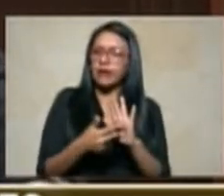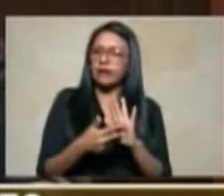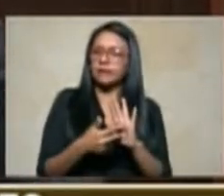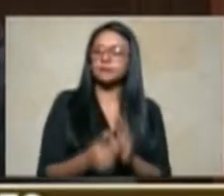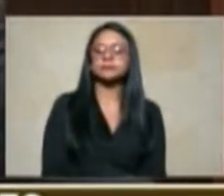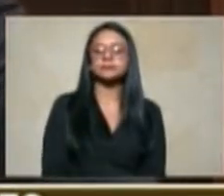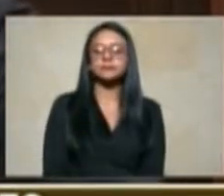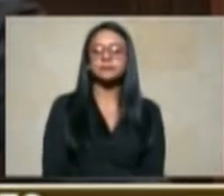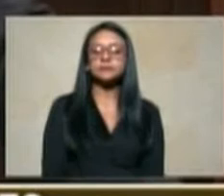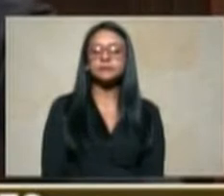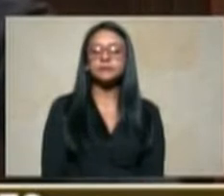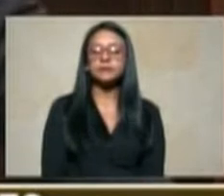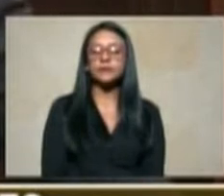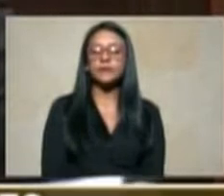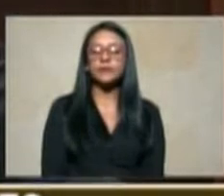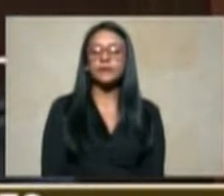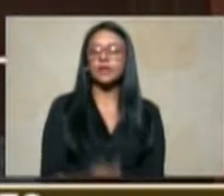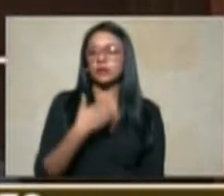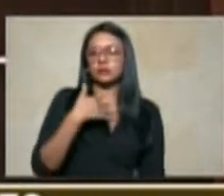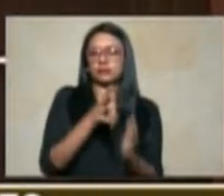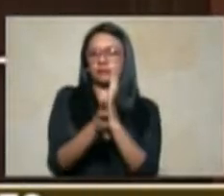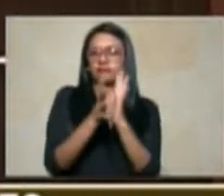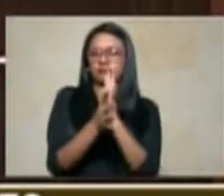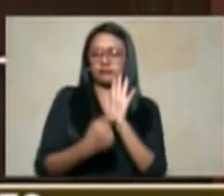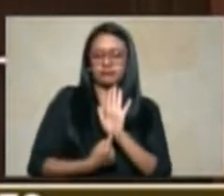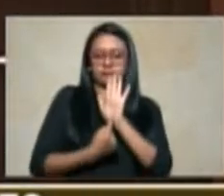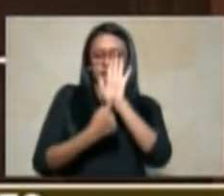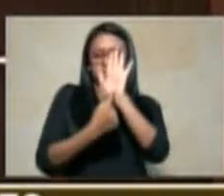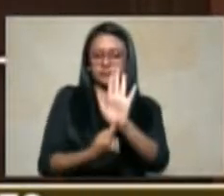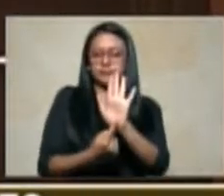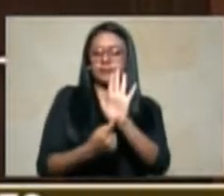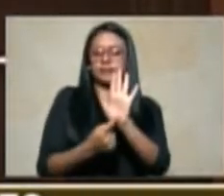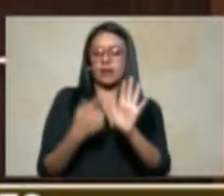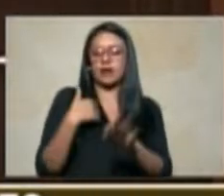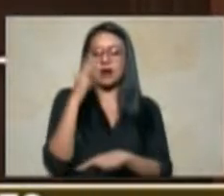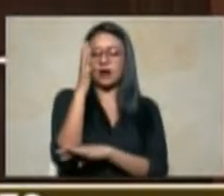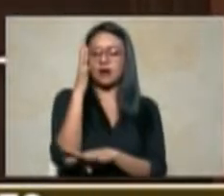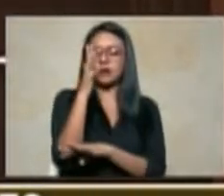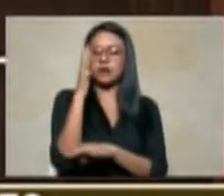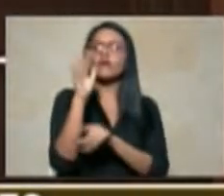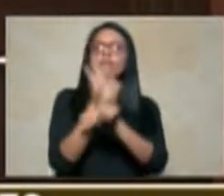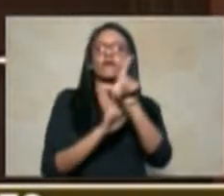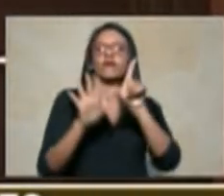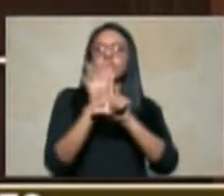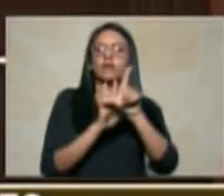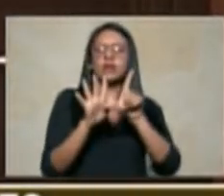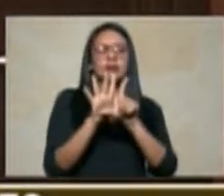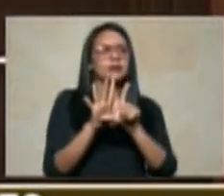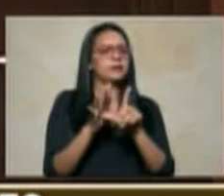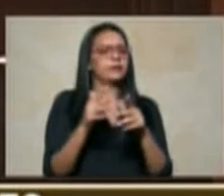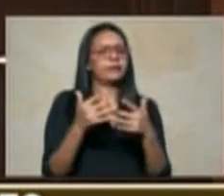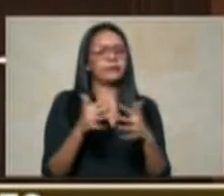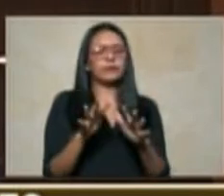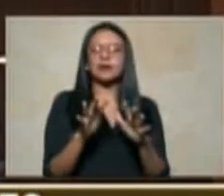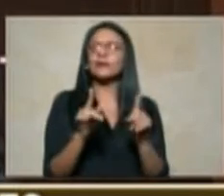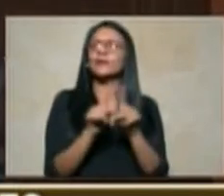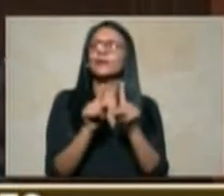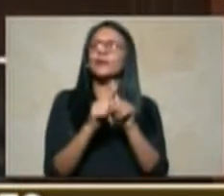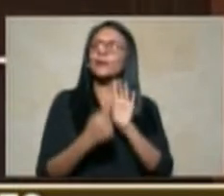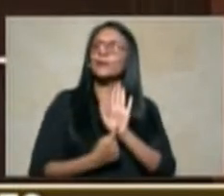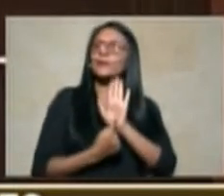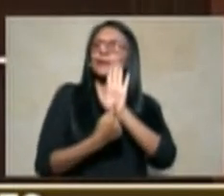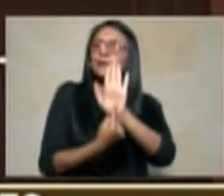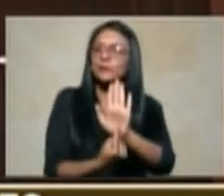presentar en este momento de la intervención un video que me parece puede ilustrar también como lo ha hecho la